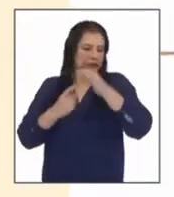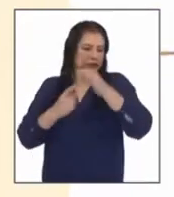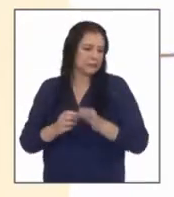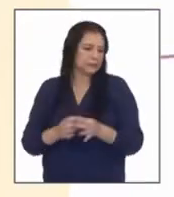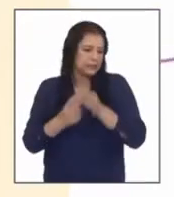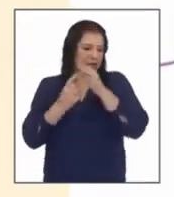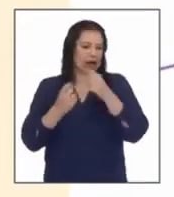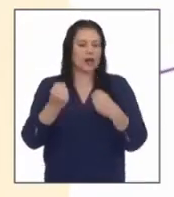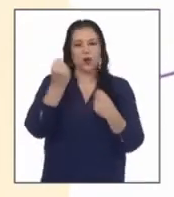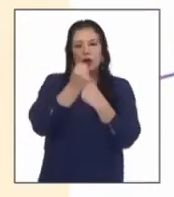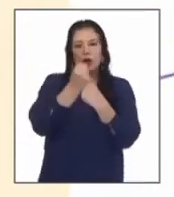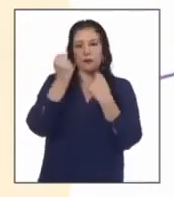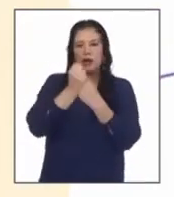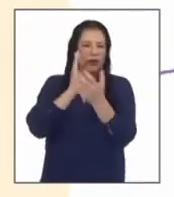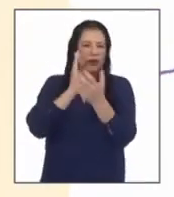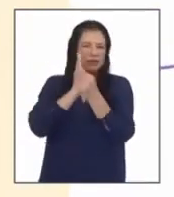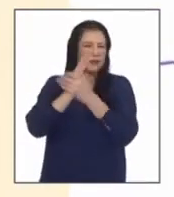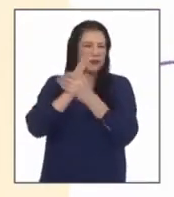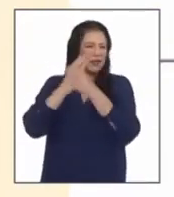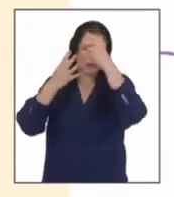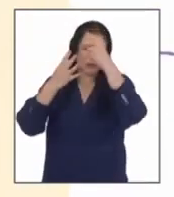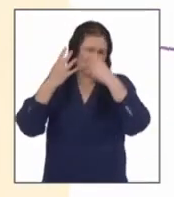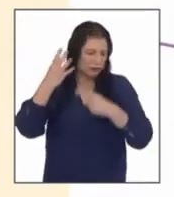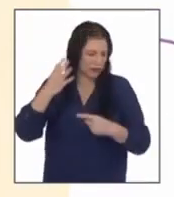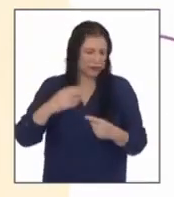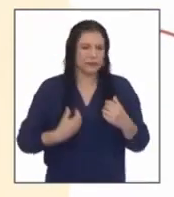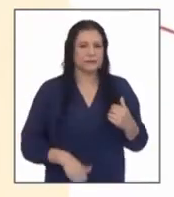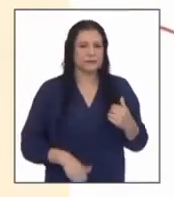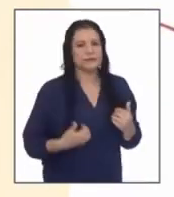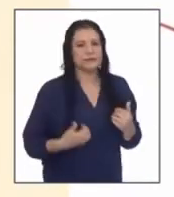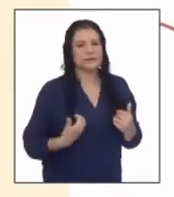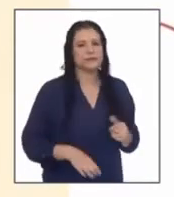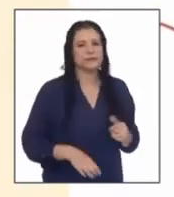colaborador experto etcétera